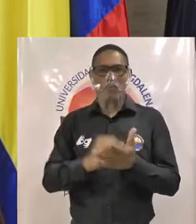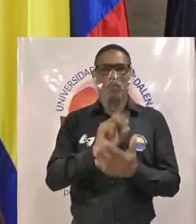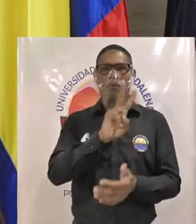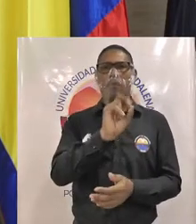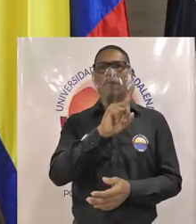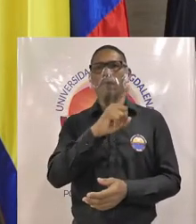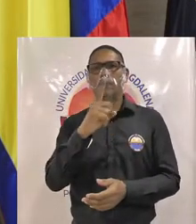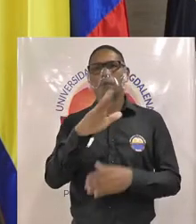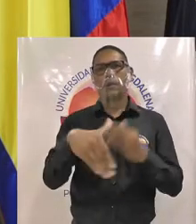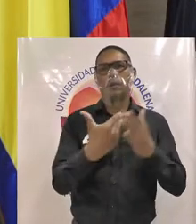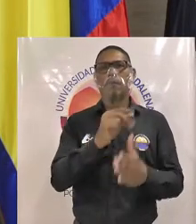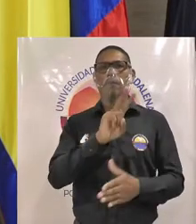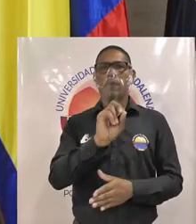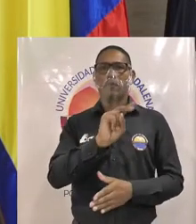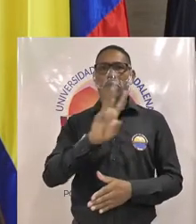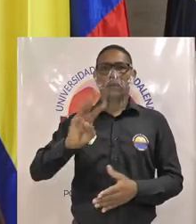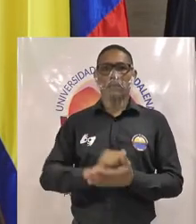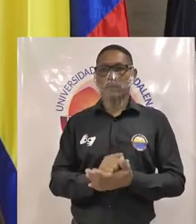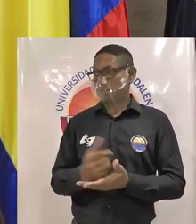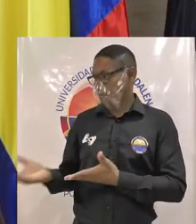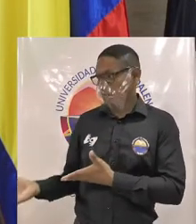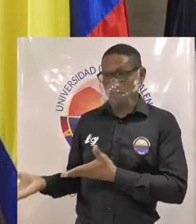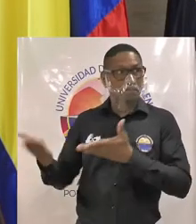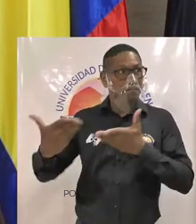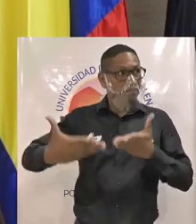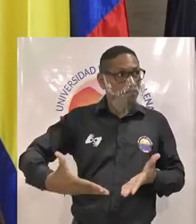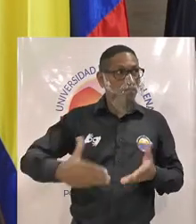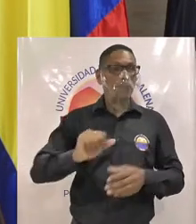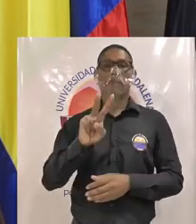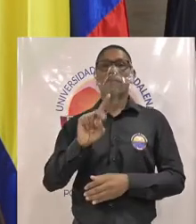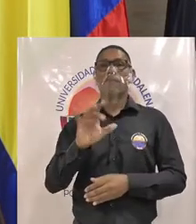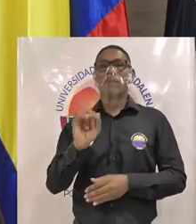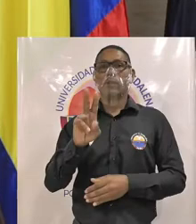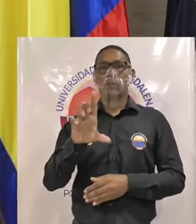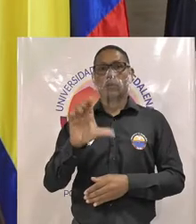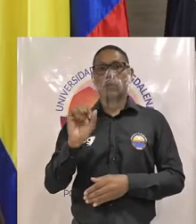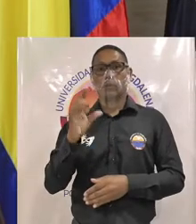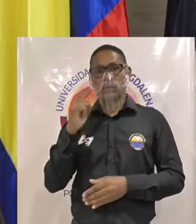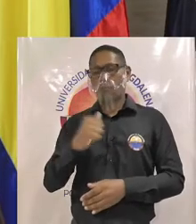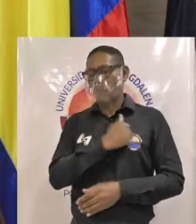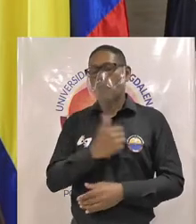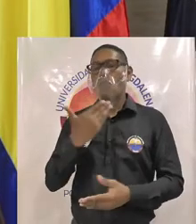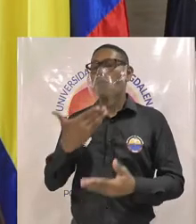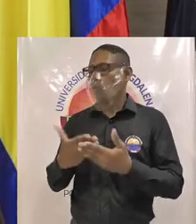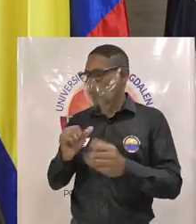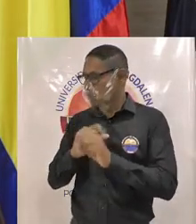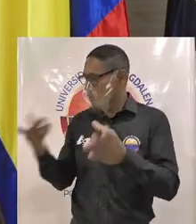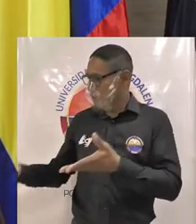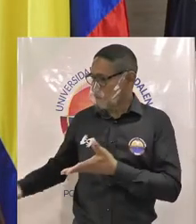-2023 invitamos de esta manera entonces al comunicador social Víctor López Aroca buenos días Víctor